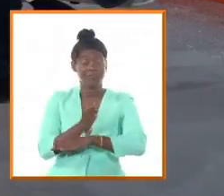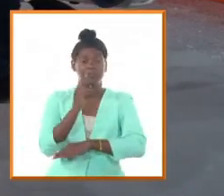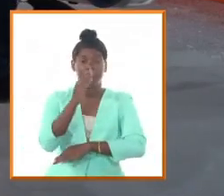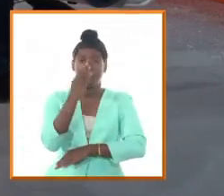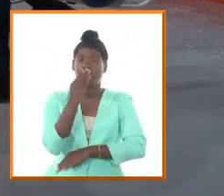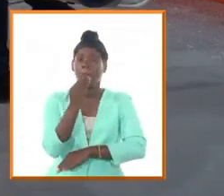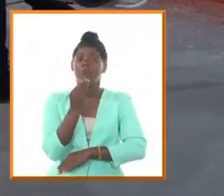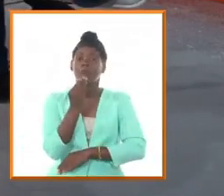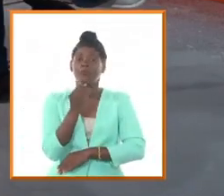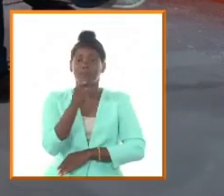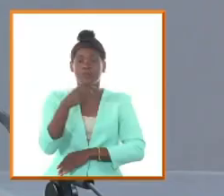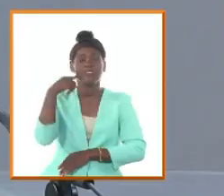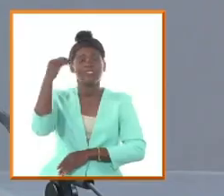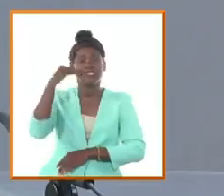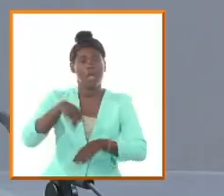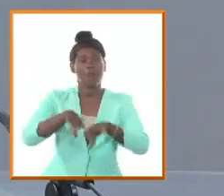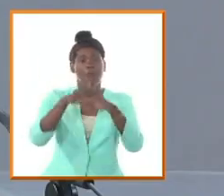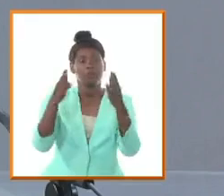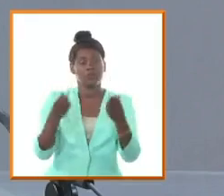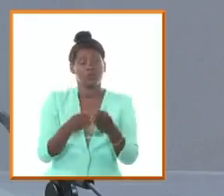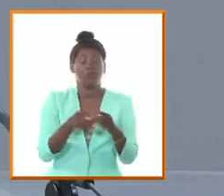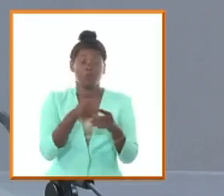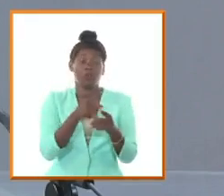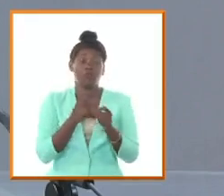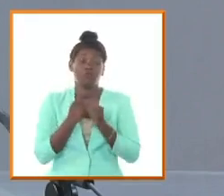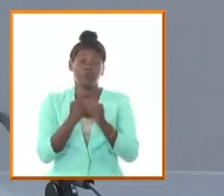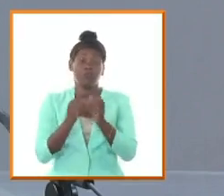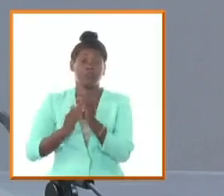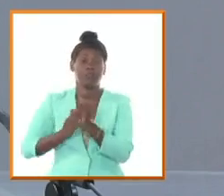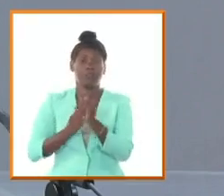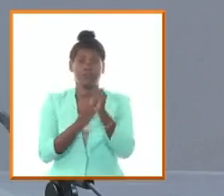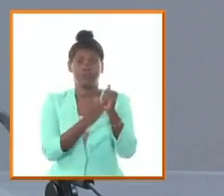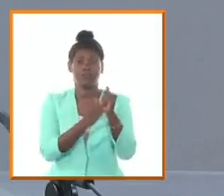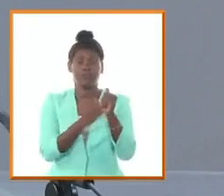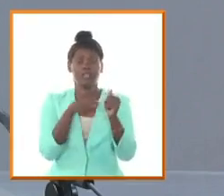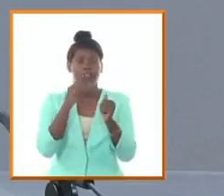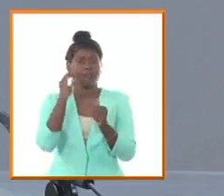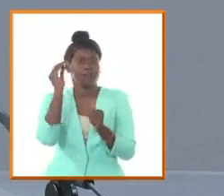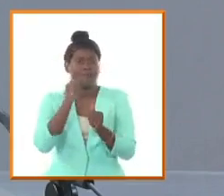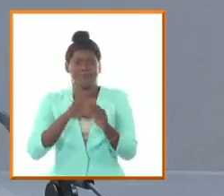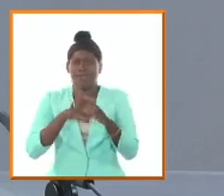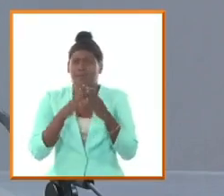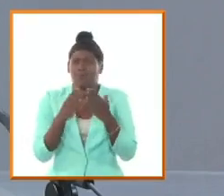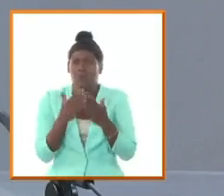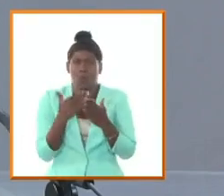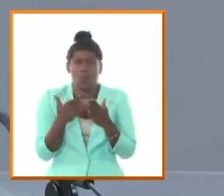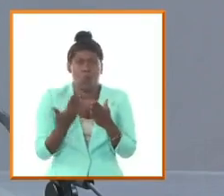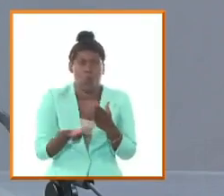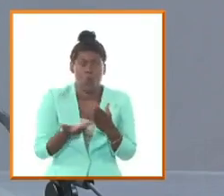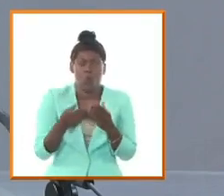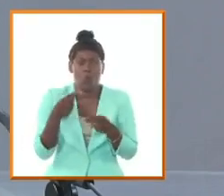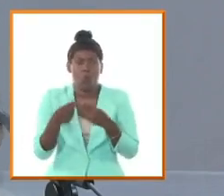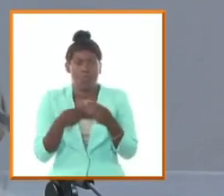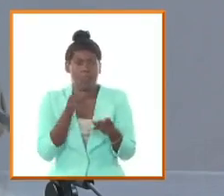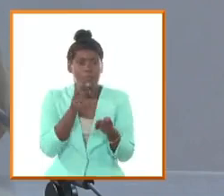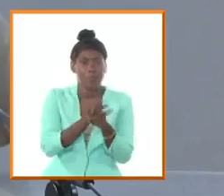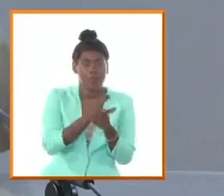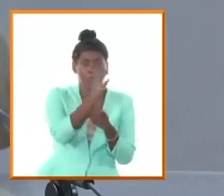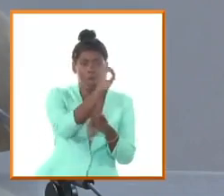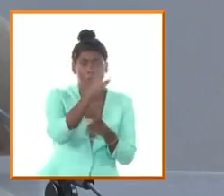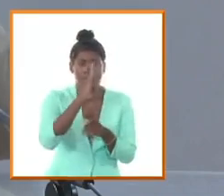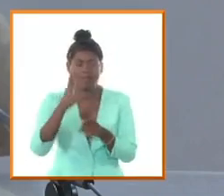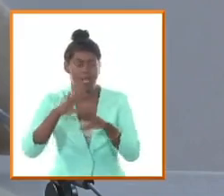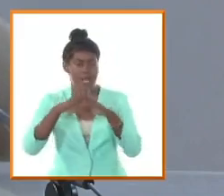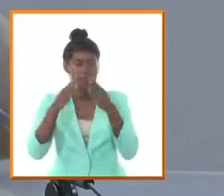militar estamos aquí ante un hombre absolutamente capaz de identificar los códigos para hacer la guerra y